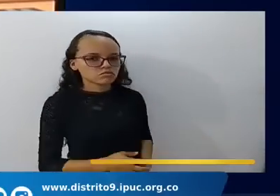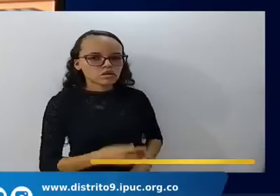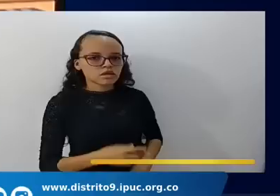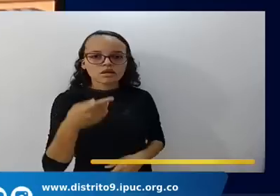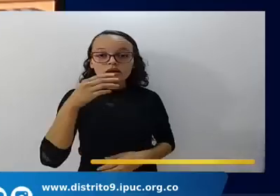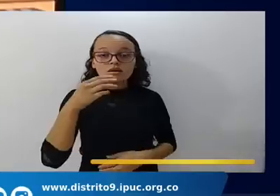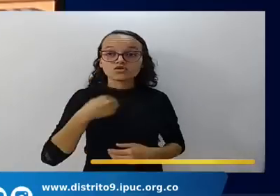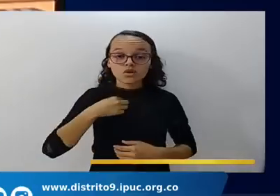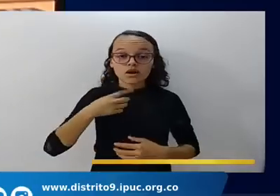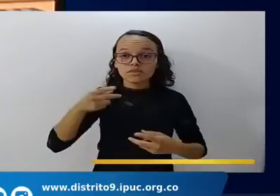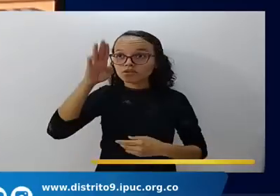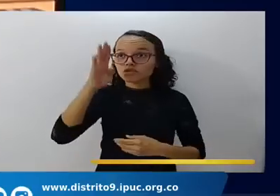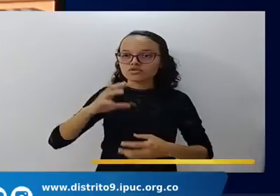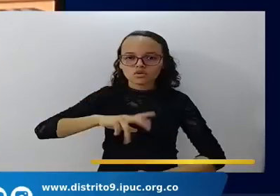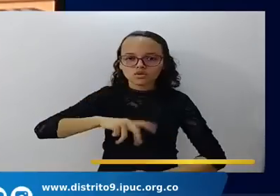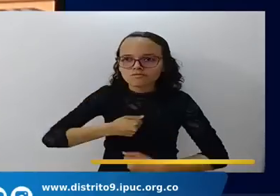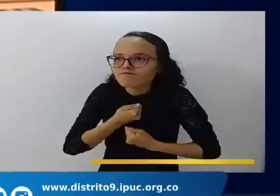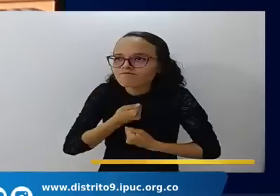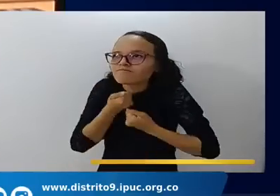nada.